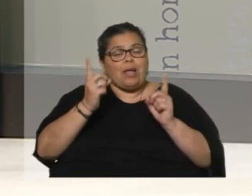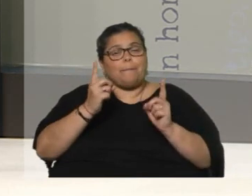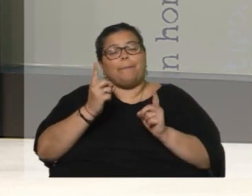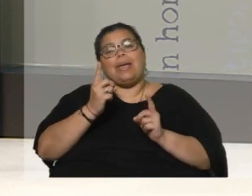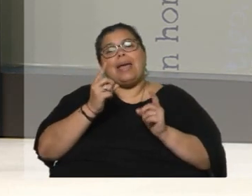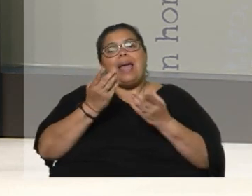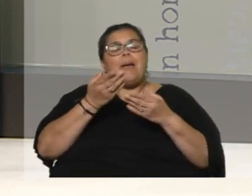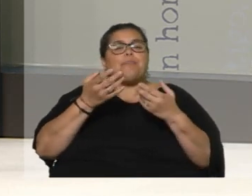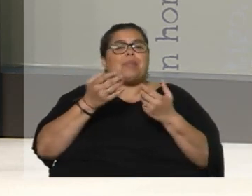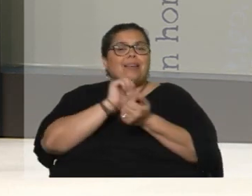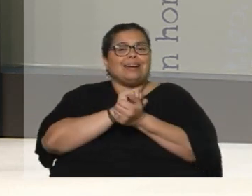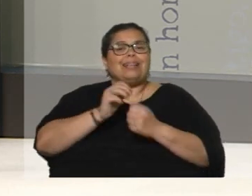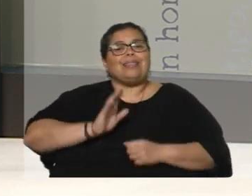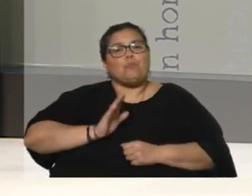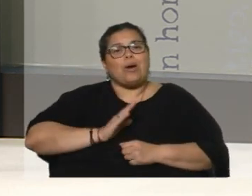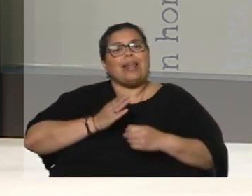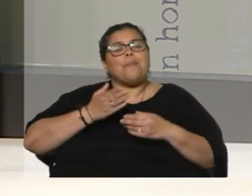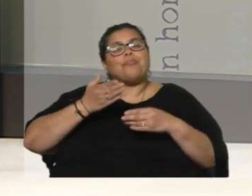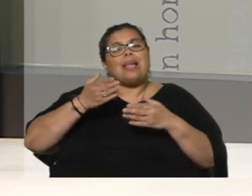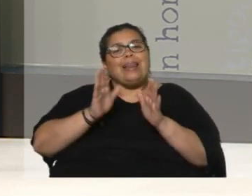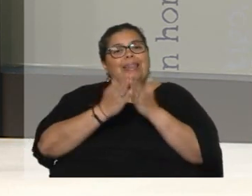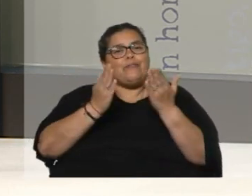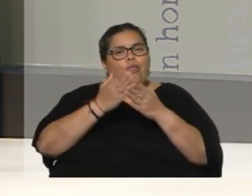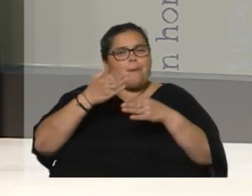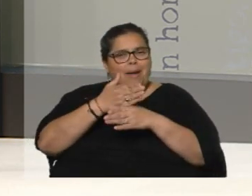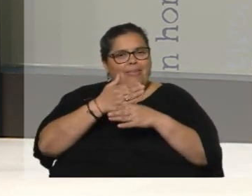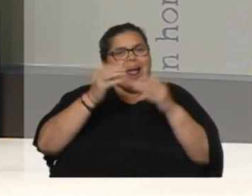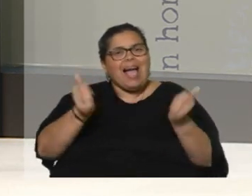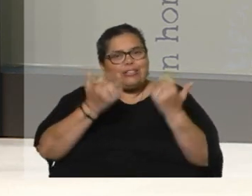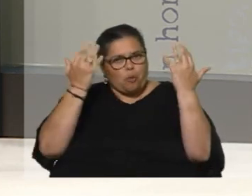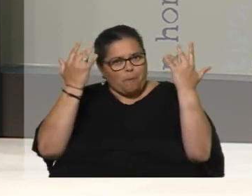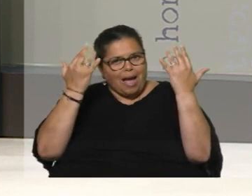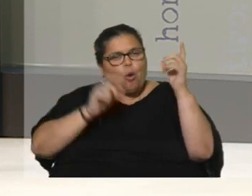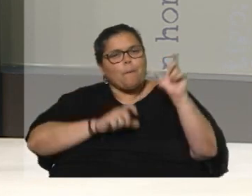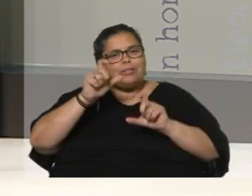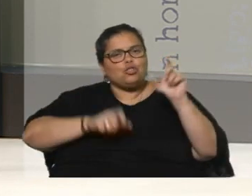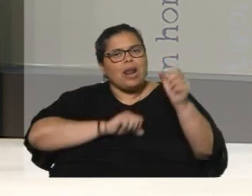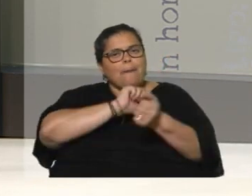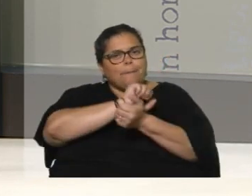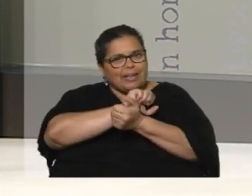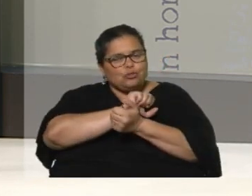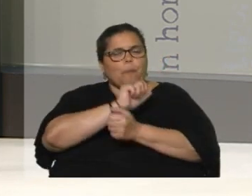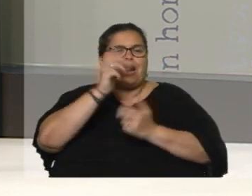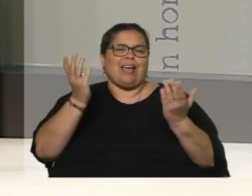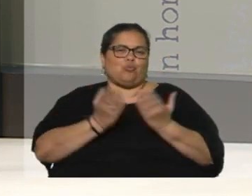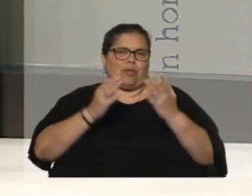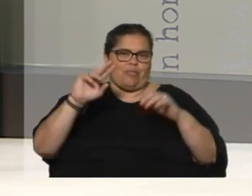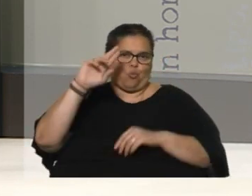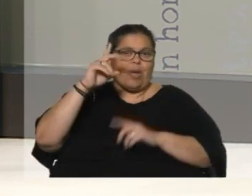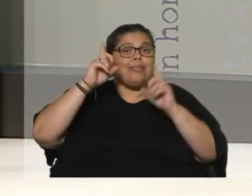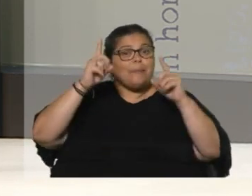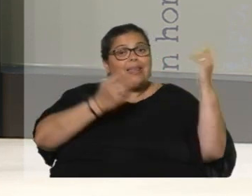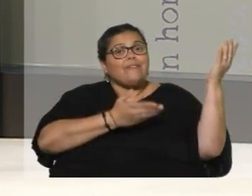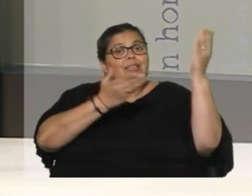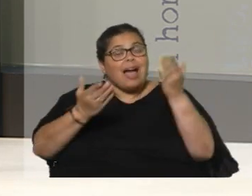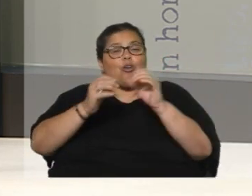escuelas y jardines uruguayos, libros de maderas hechos por personas privadas de libertad para estudiantes uruguayos. también invitarlos a que lo